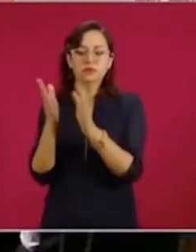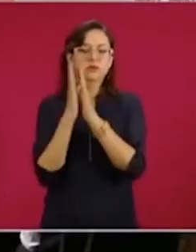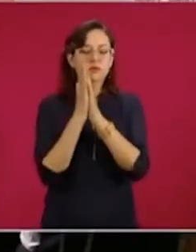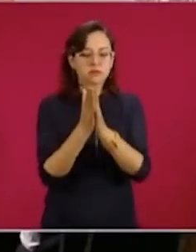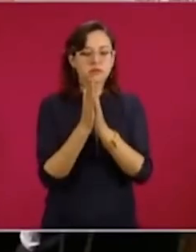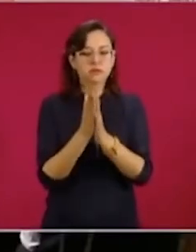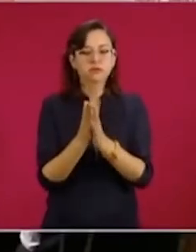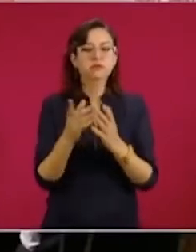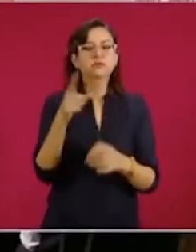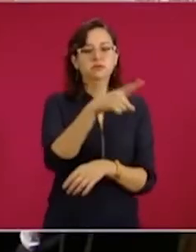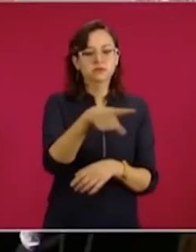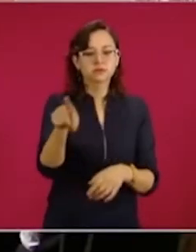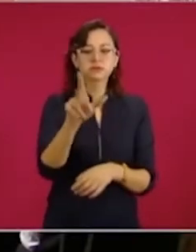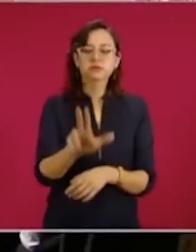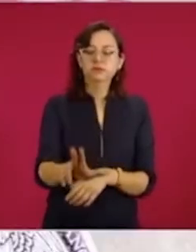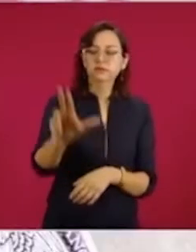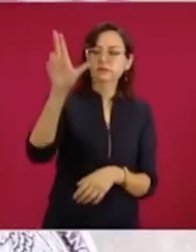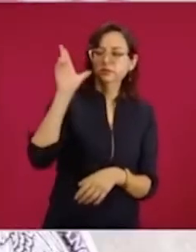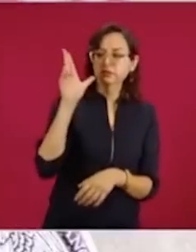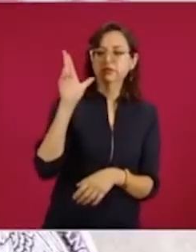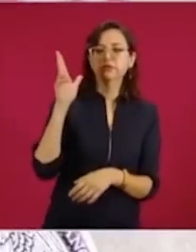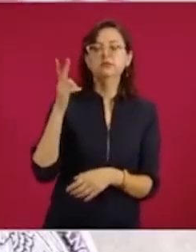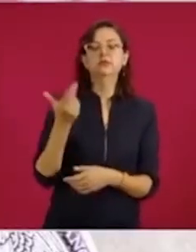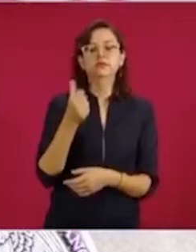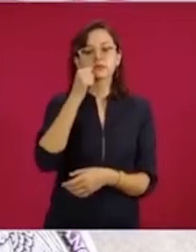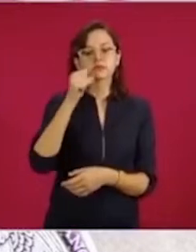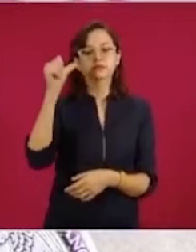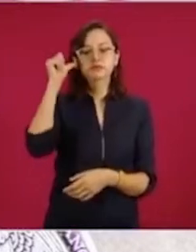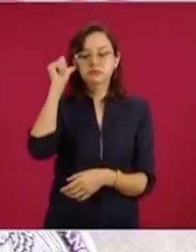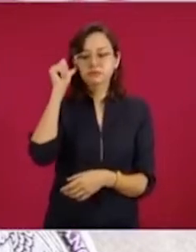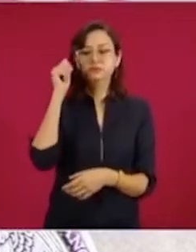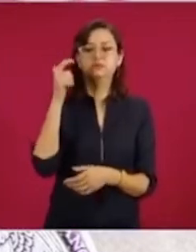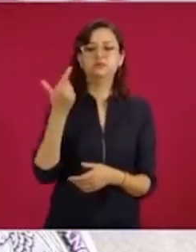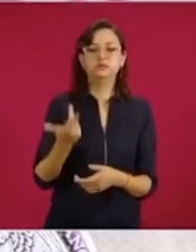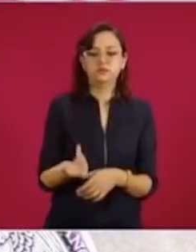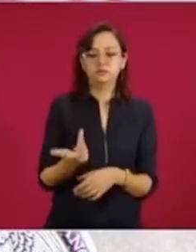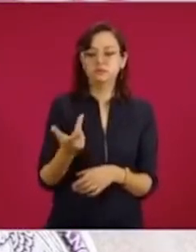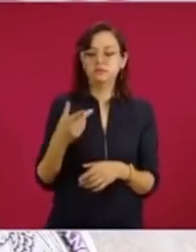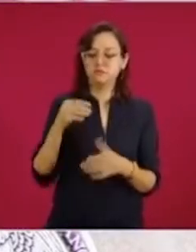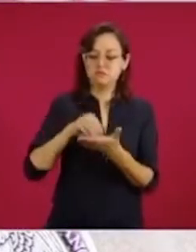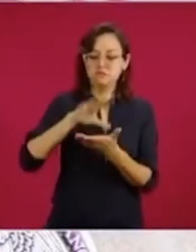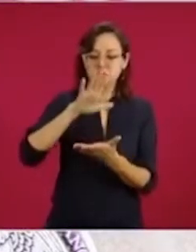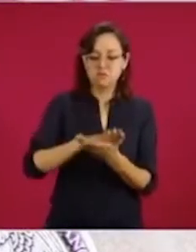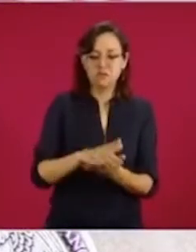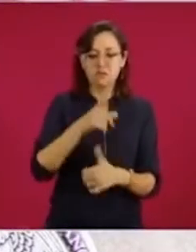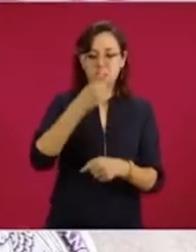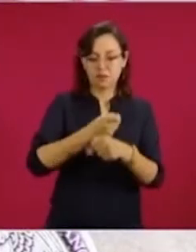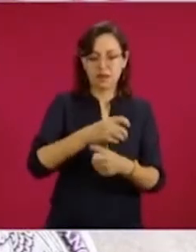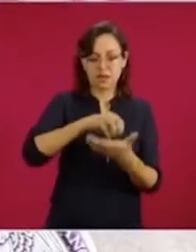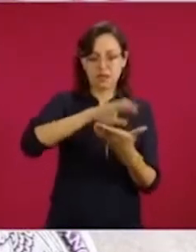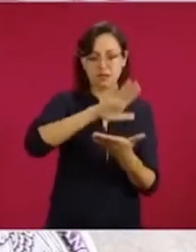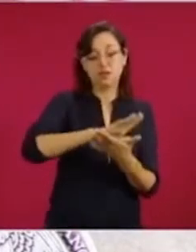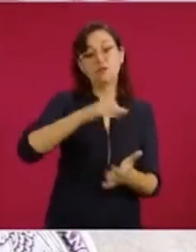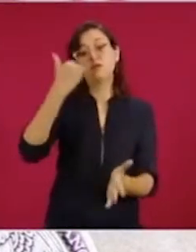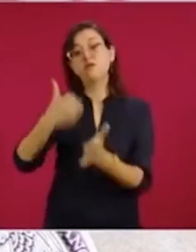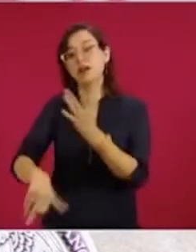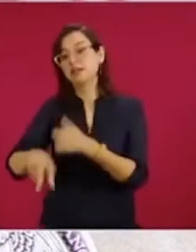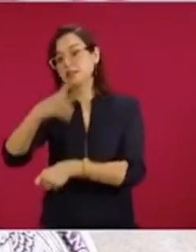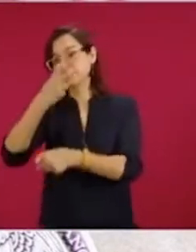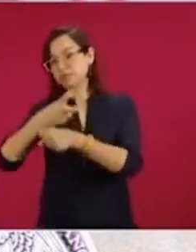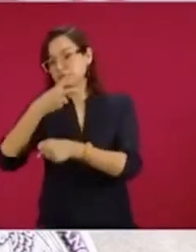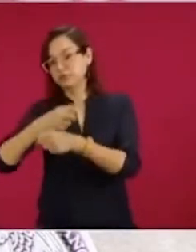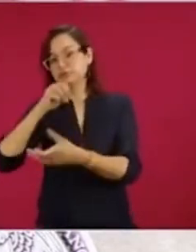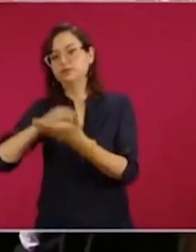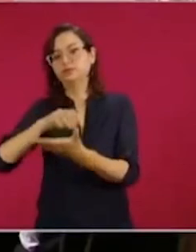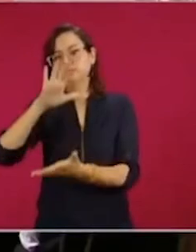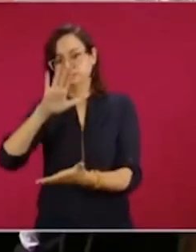partir del martes, el día de ayer, que lo vuelvan a hacer para terminar ese registro. Y quienes no lo